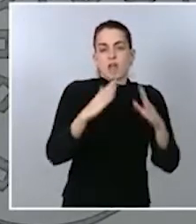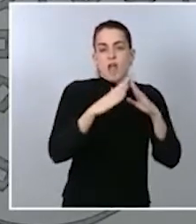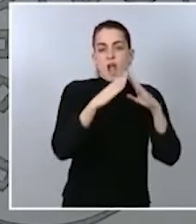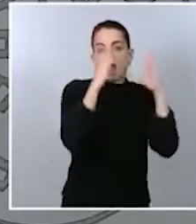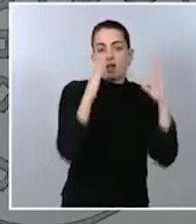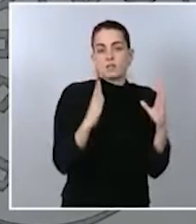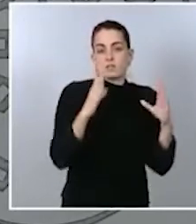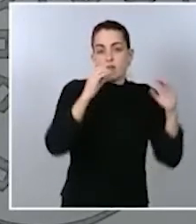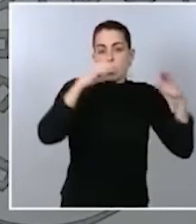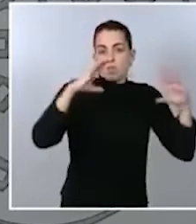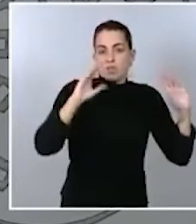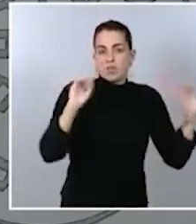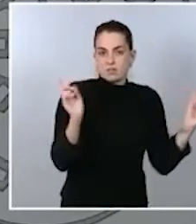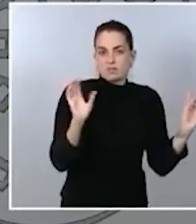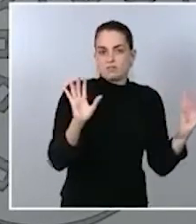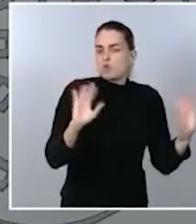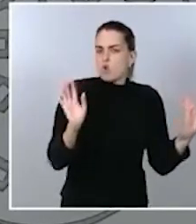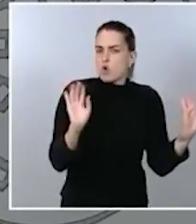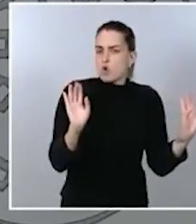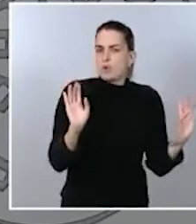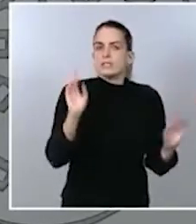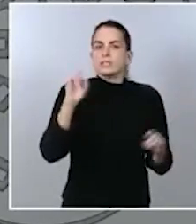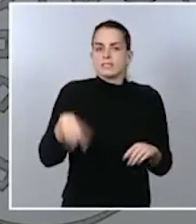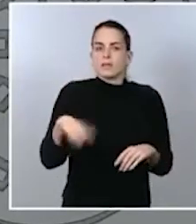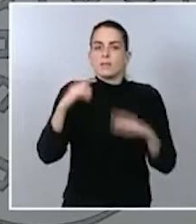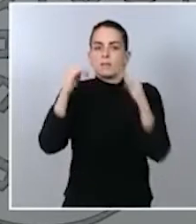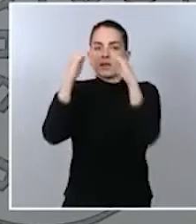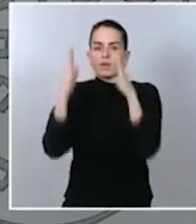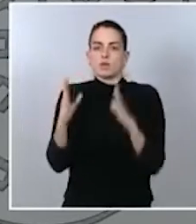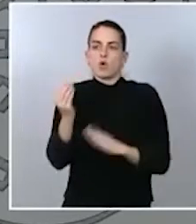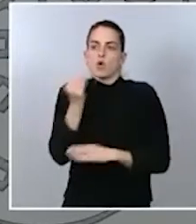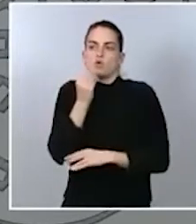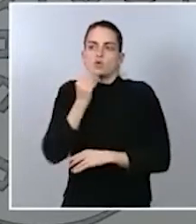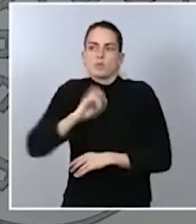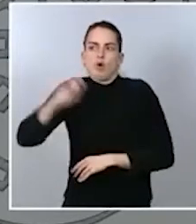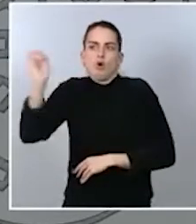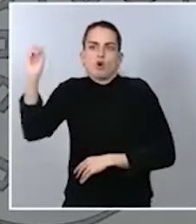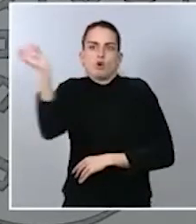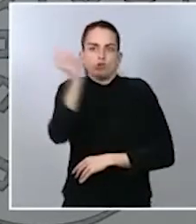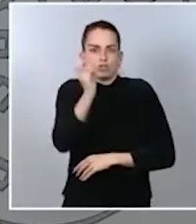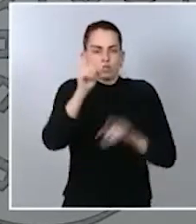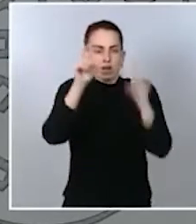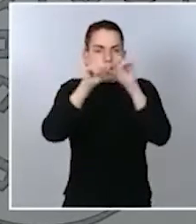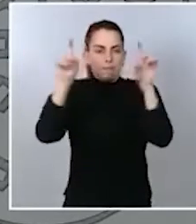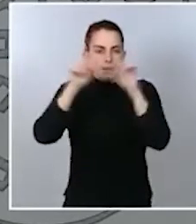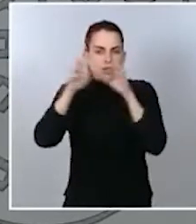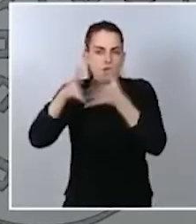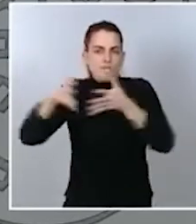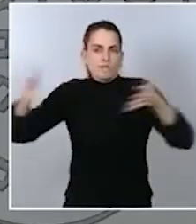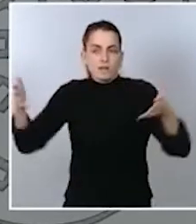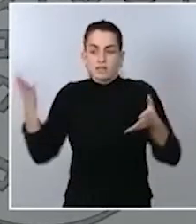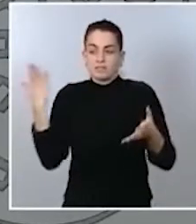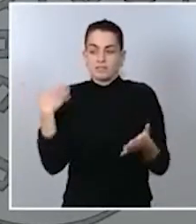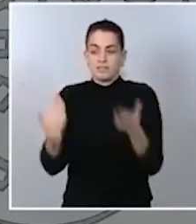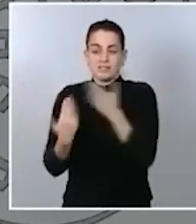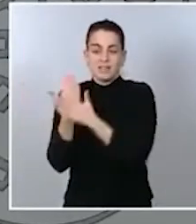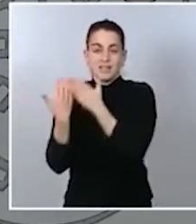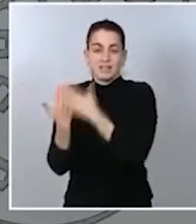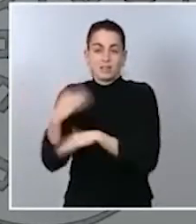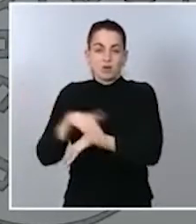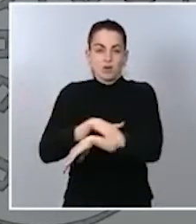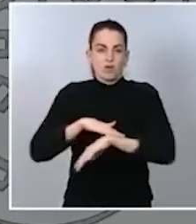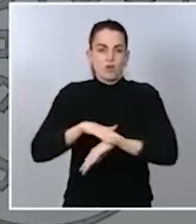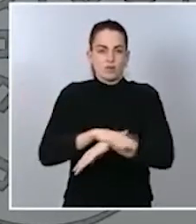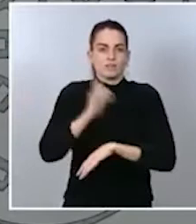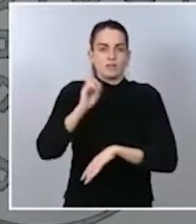también a los consumidores electrointensivos, en donde quiero recordarles que también en los últimos días el Gobierno de Pedro